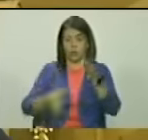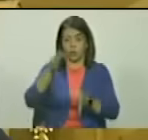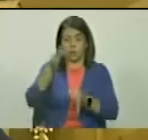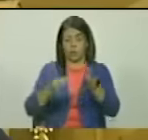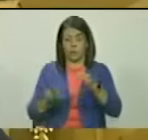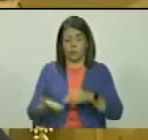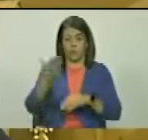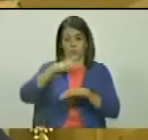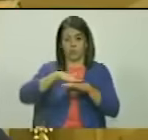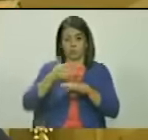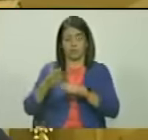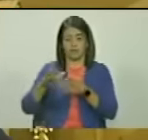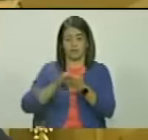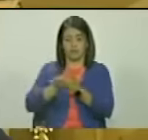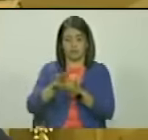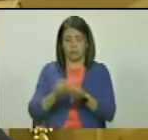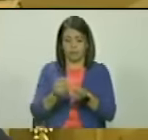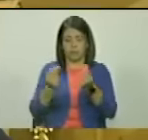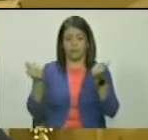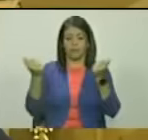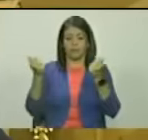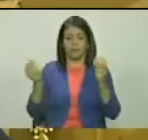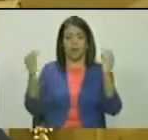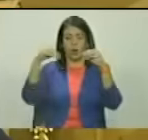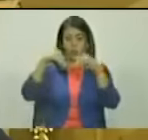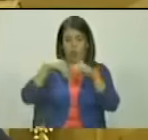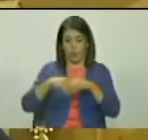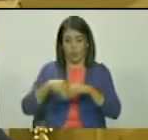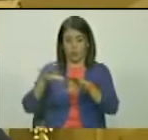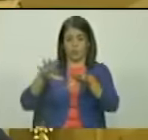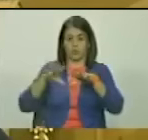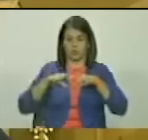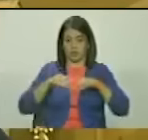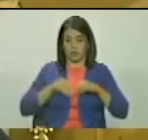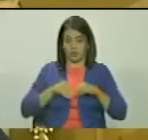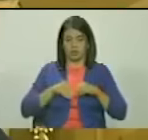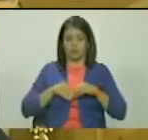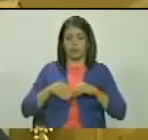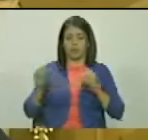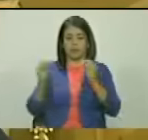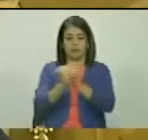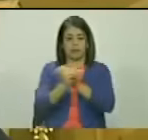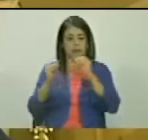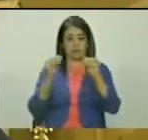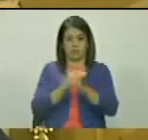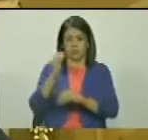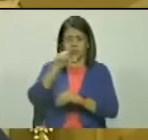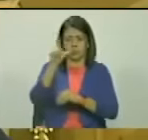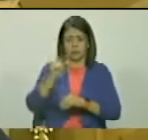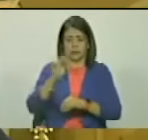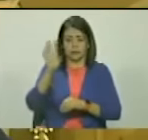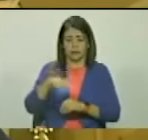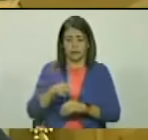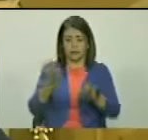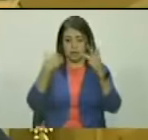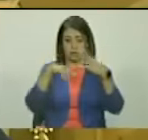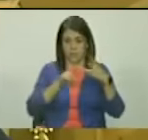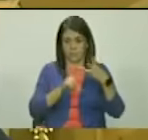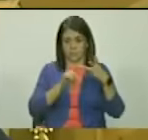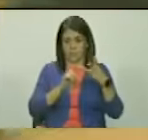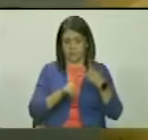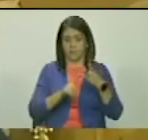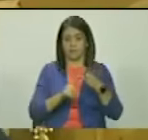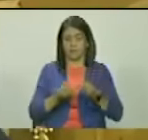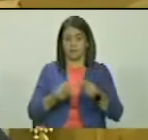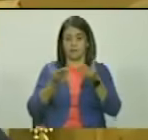válido para la solución práctica y mutuamente aceptable de la controversia sobre la guayana esequiva tres